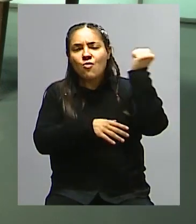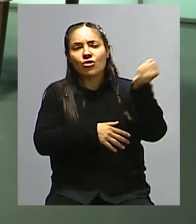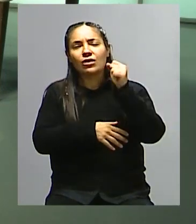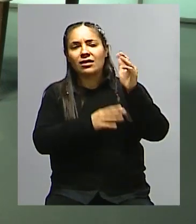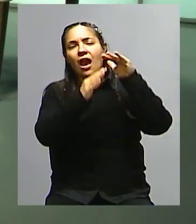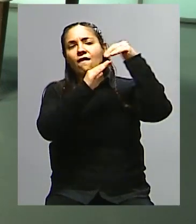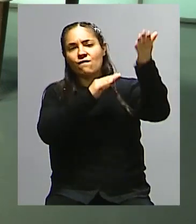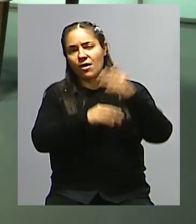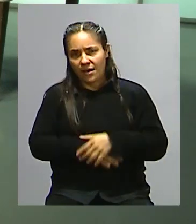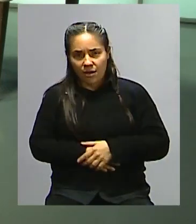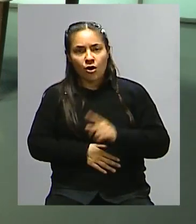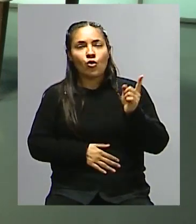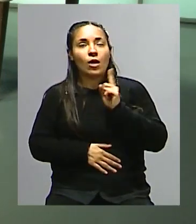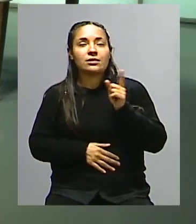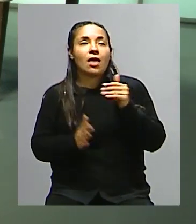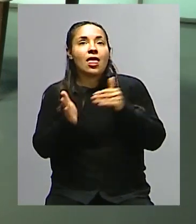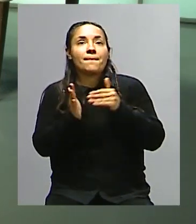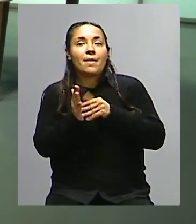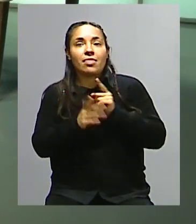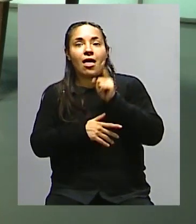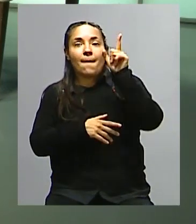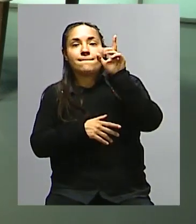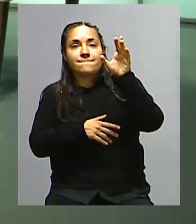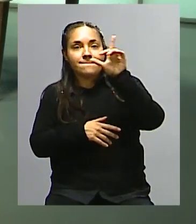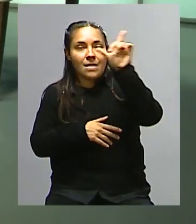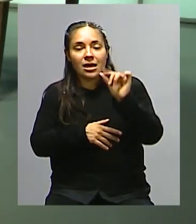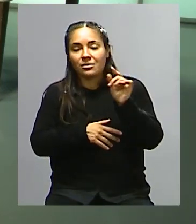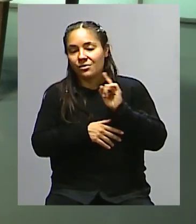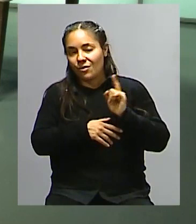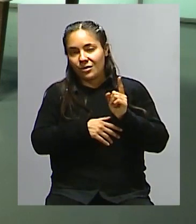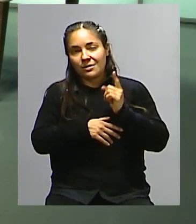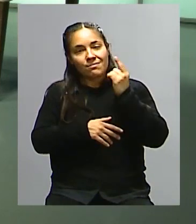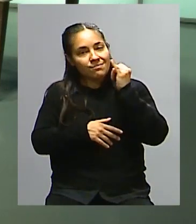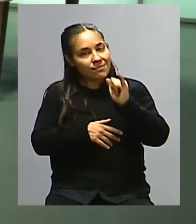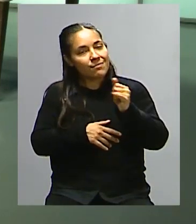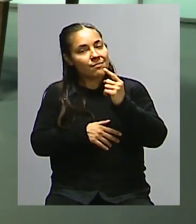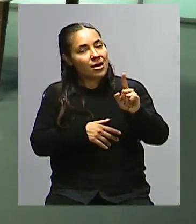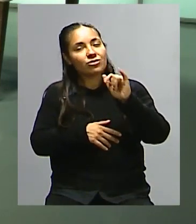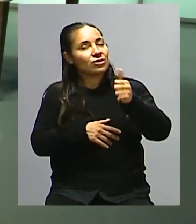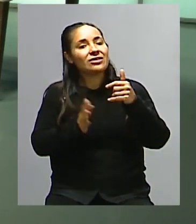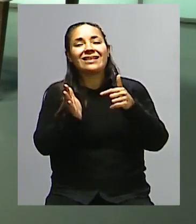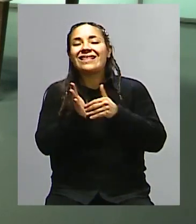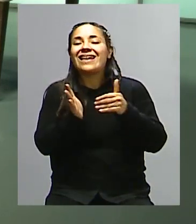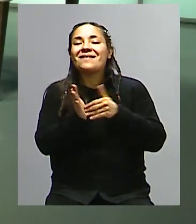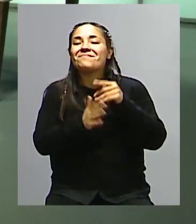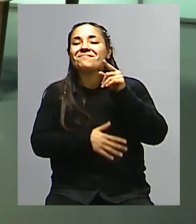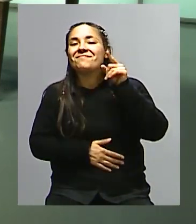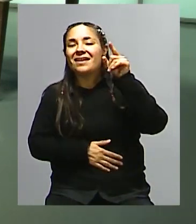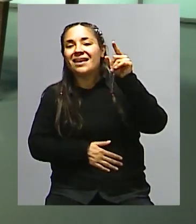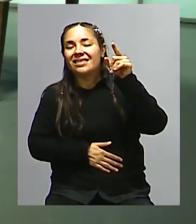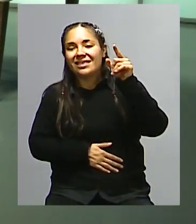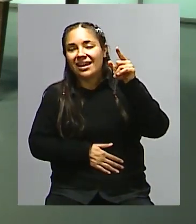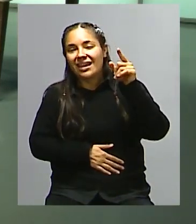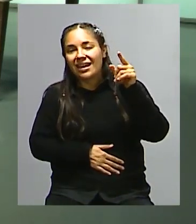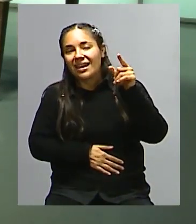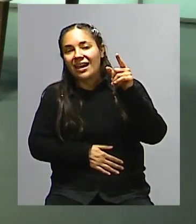eso tenga que ver con la independencia o no de un país, pero de cierta manera condicionan fuertemente, digamos, la